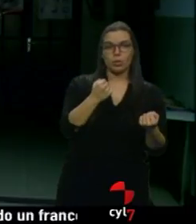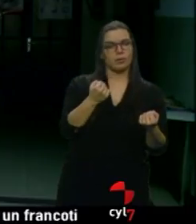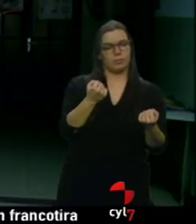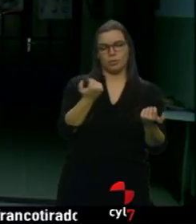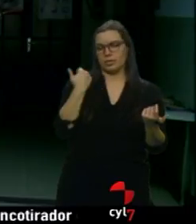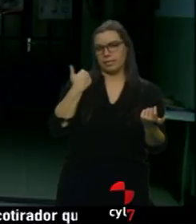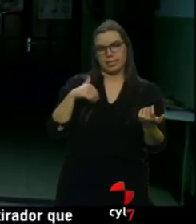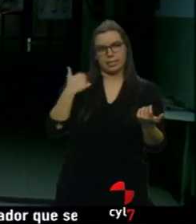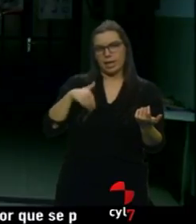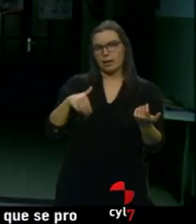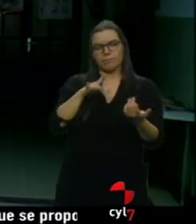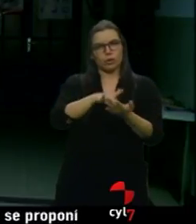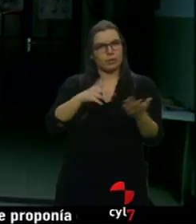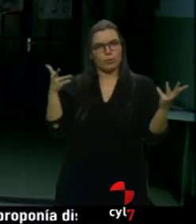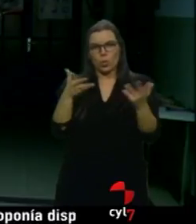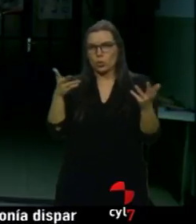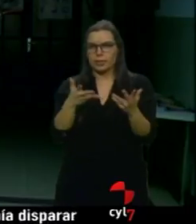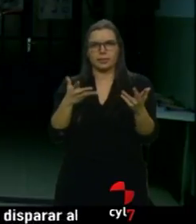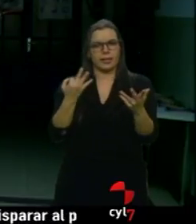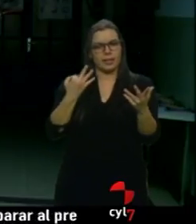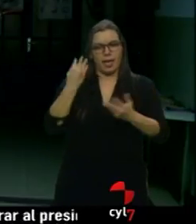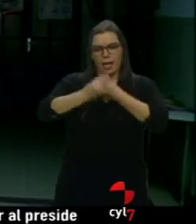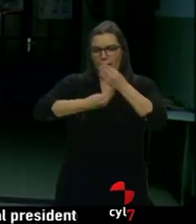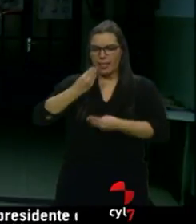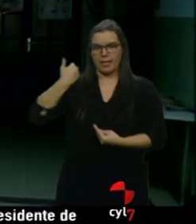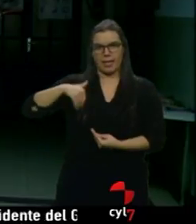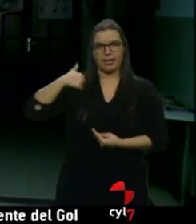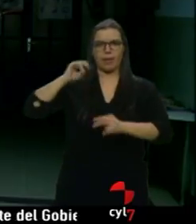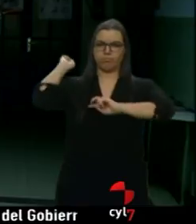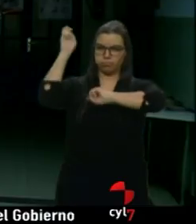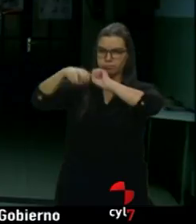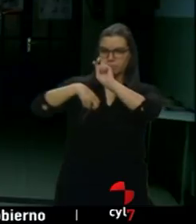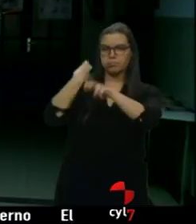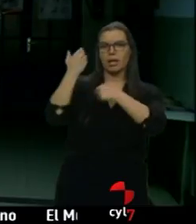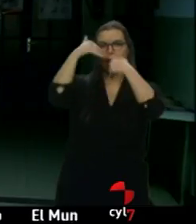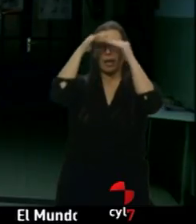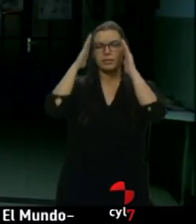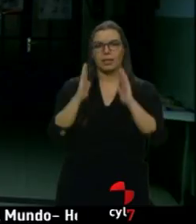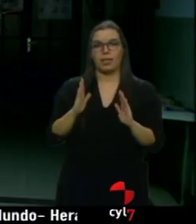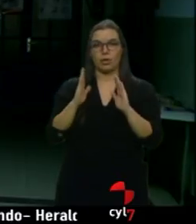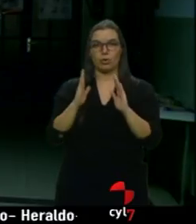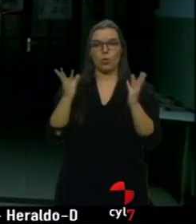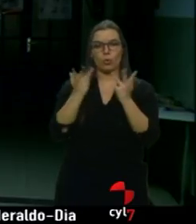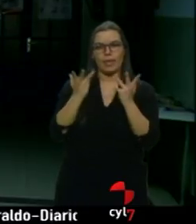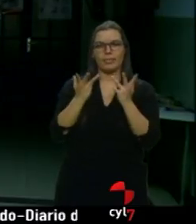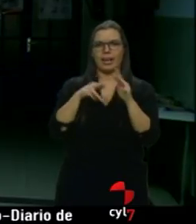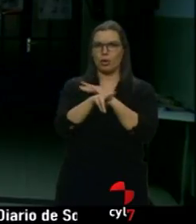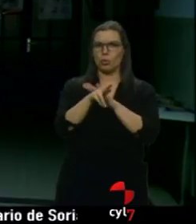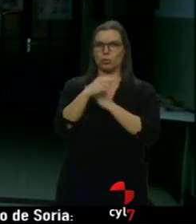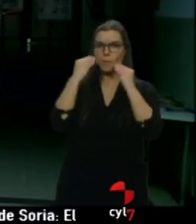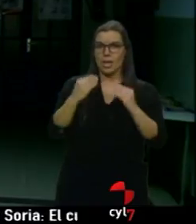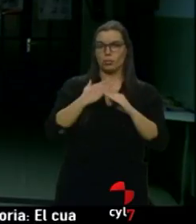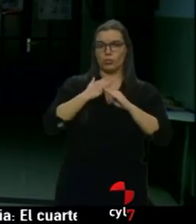urgente el que se haga precisamente la reorganización de la atención urgente bien dotada y con